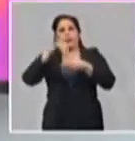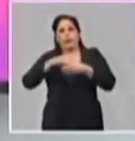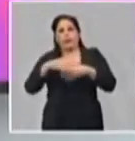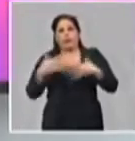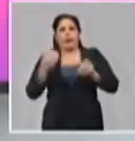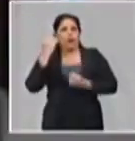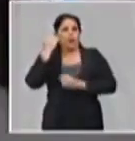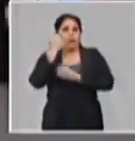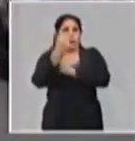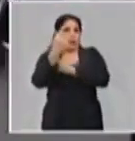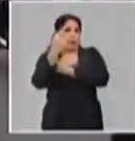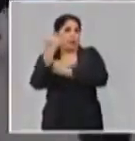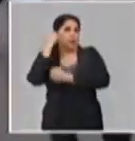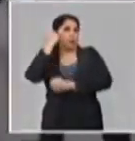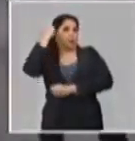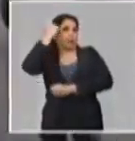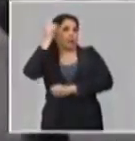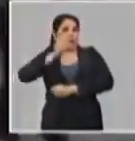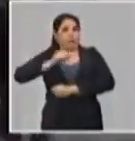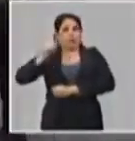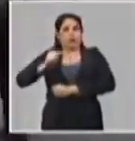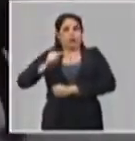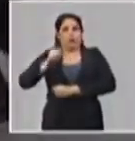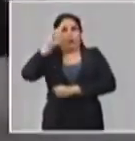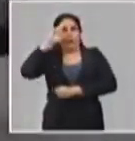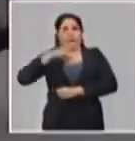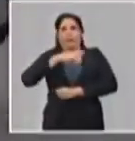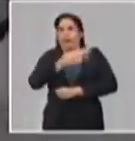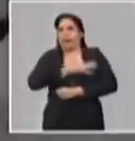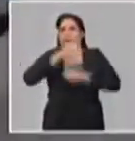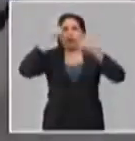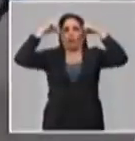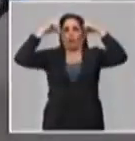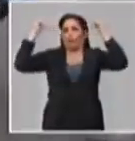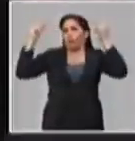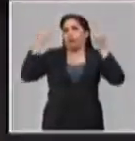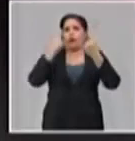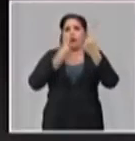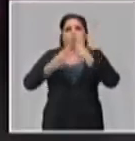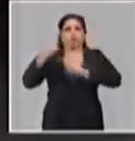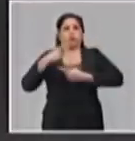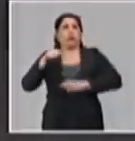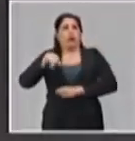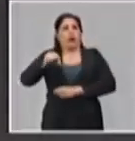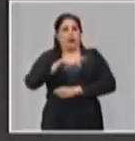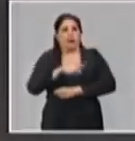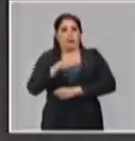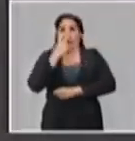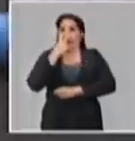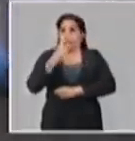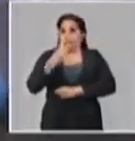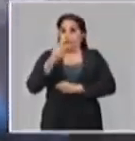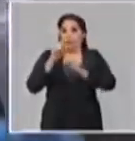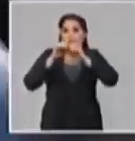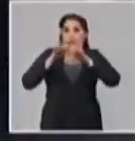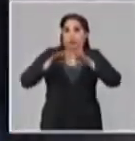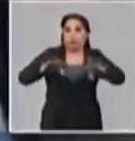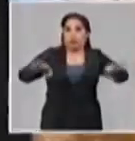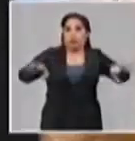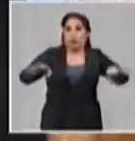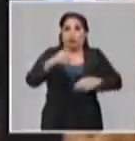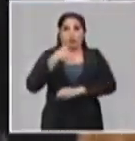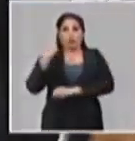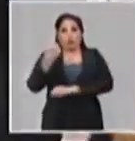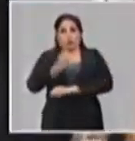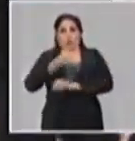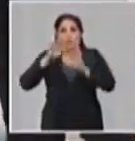capacitación que se requiere, especialmente en el personal de la salud. Atendiendo a la expansión que ha